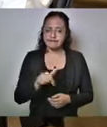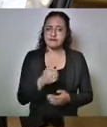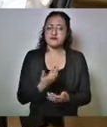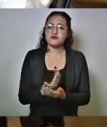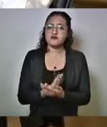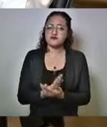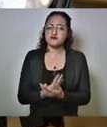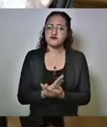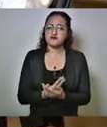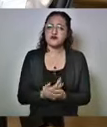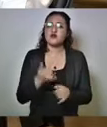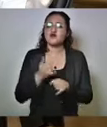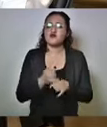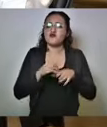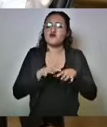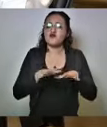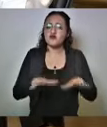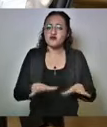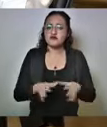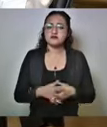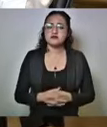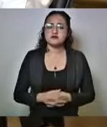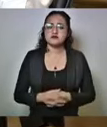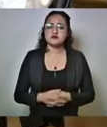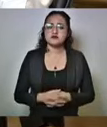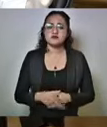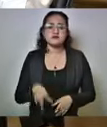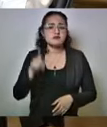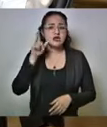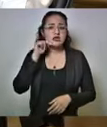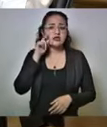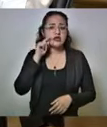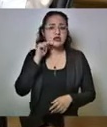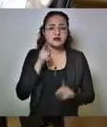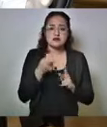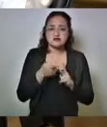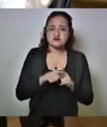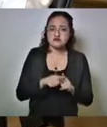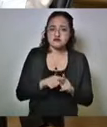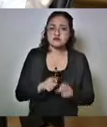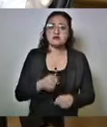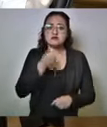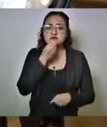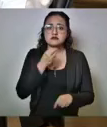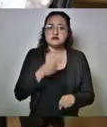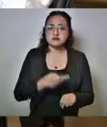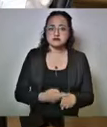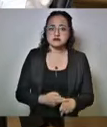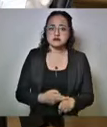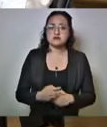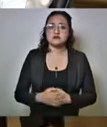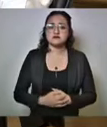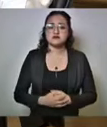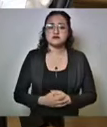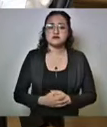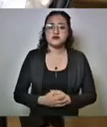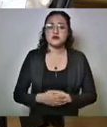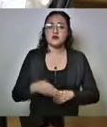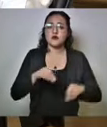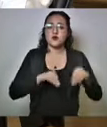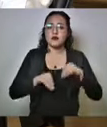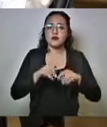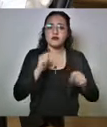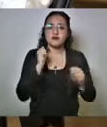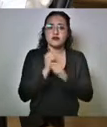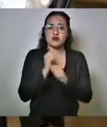diría yo que a partir de mañana, la Secretaría de Movilidad